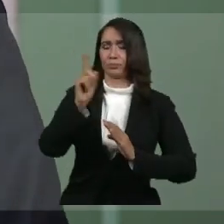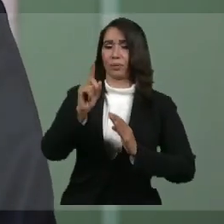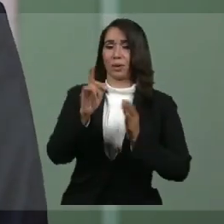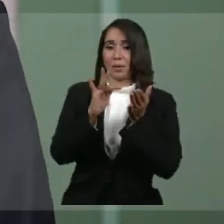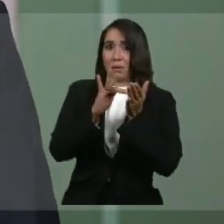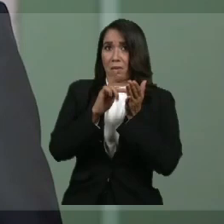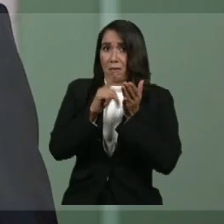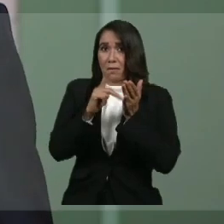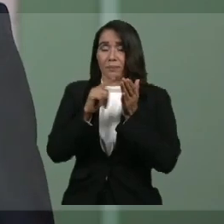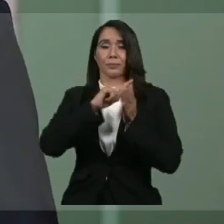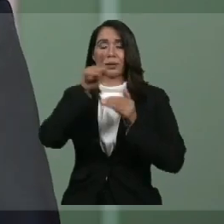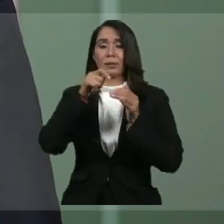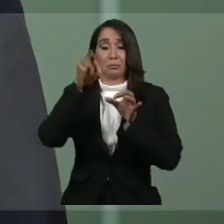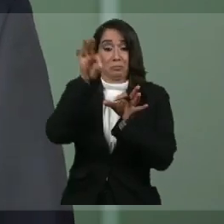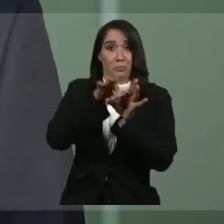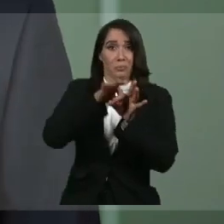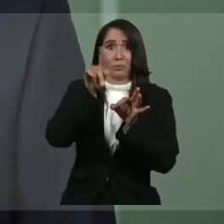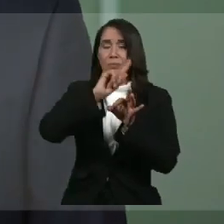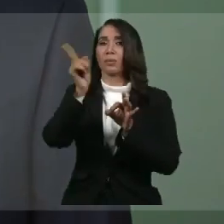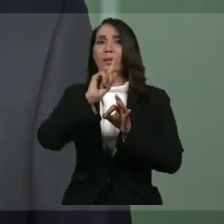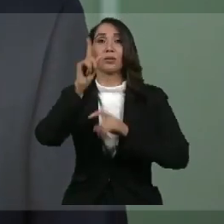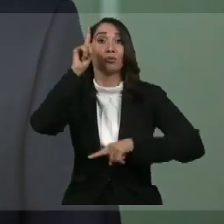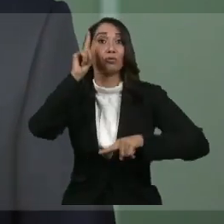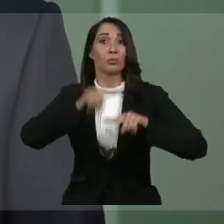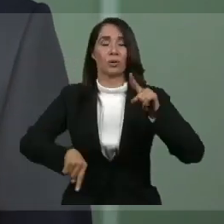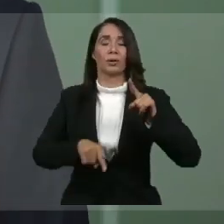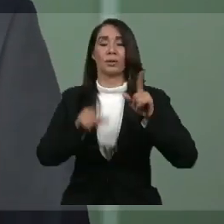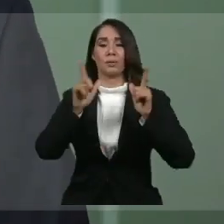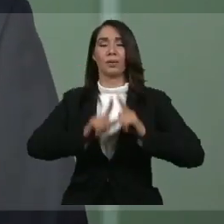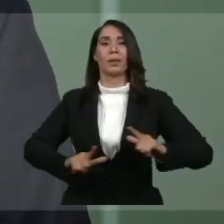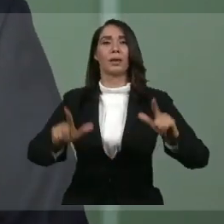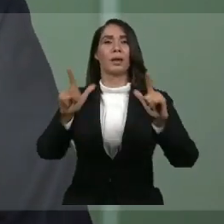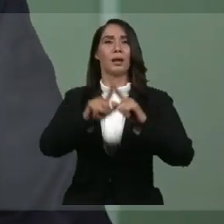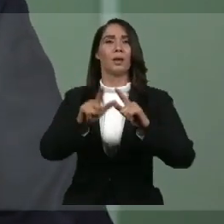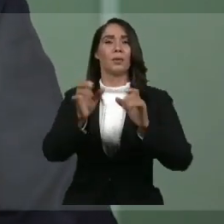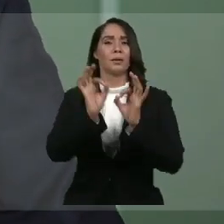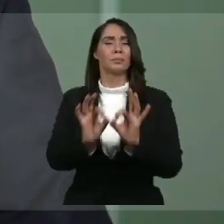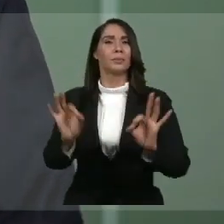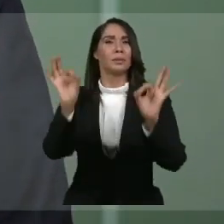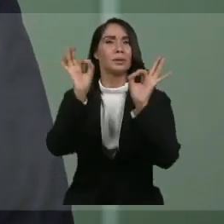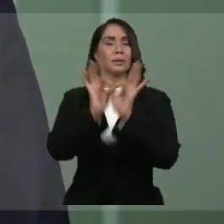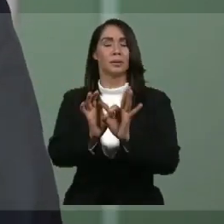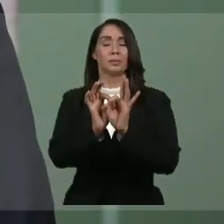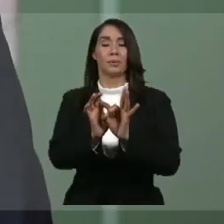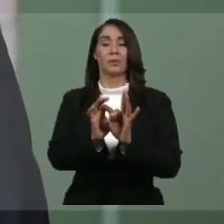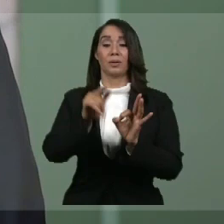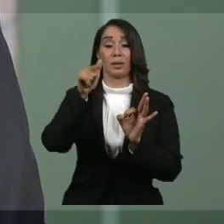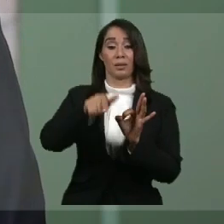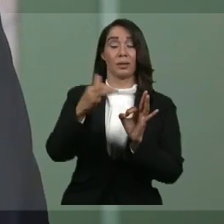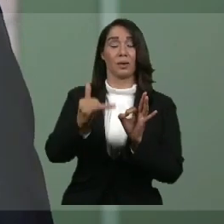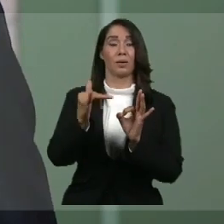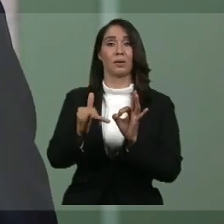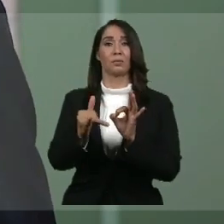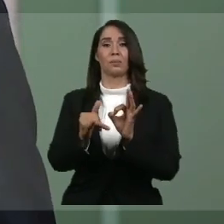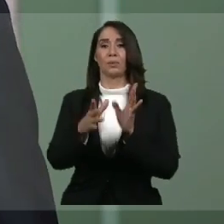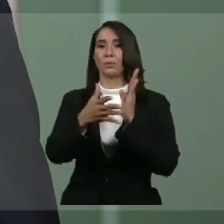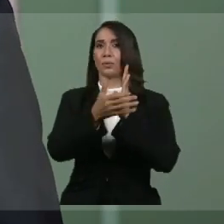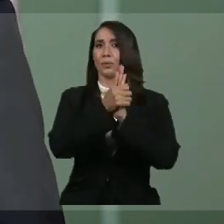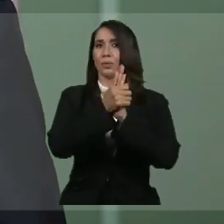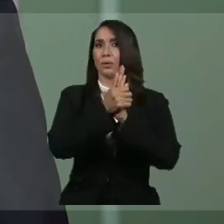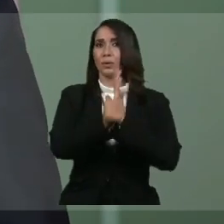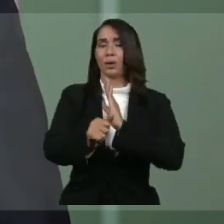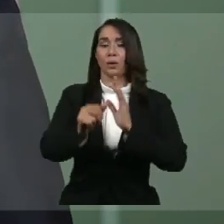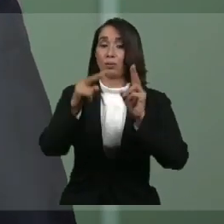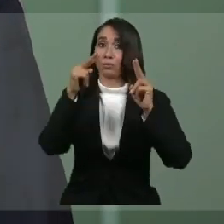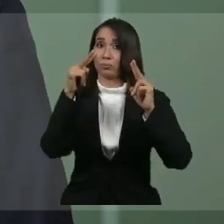electorales de la situación. El lugar protagonista de este momento le corresponde a los expertos, a quienes